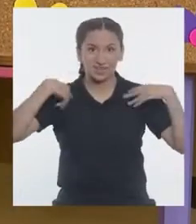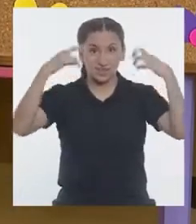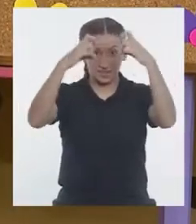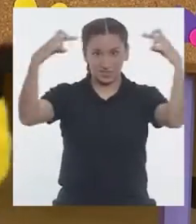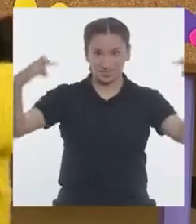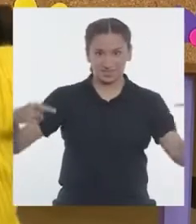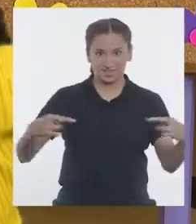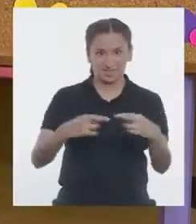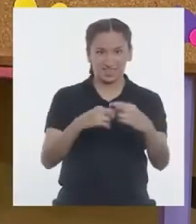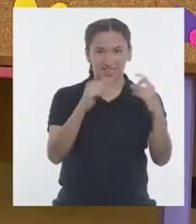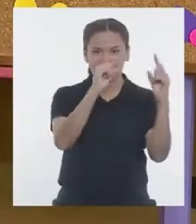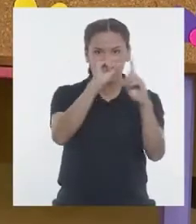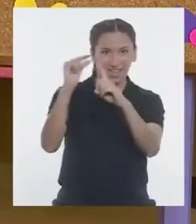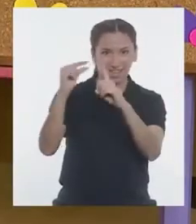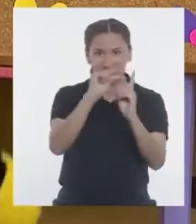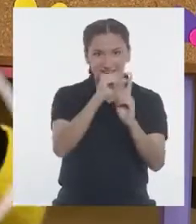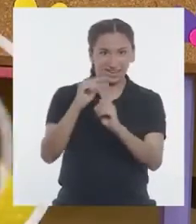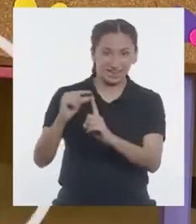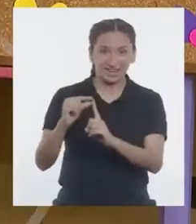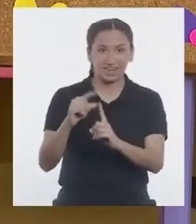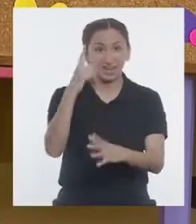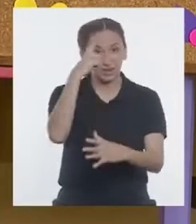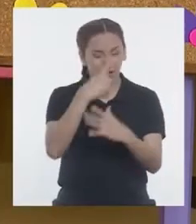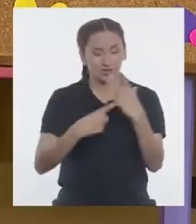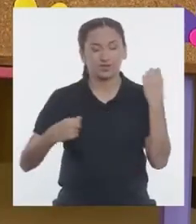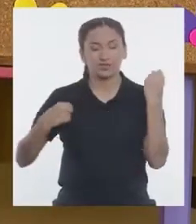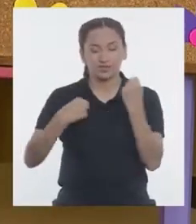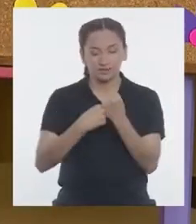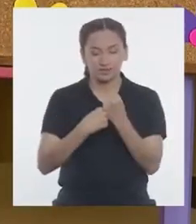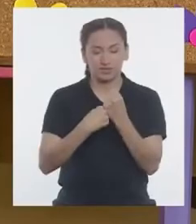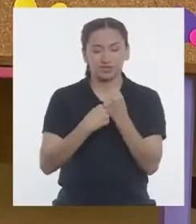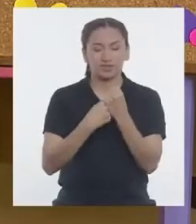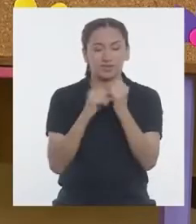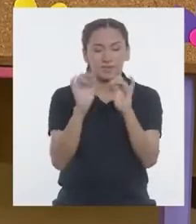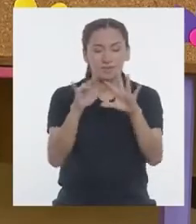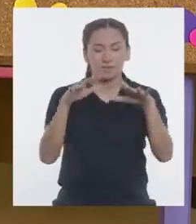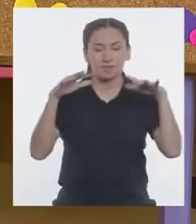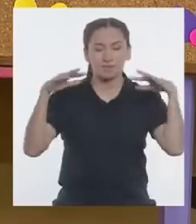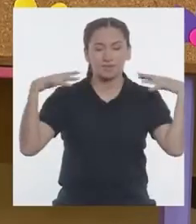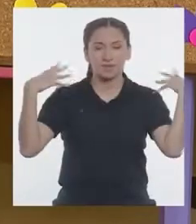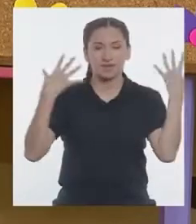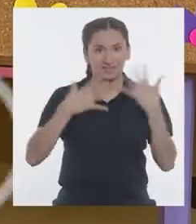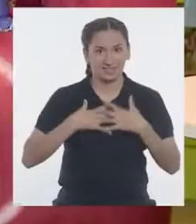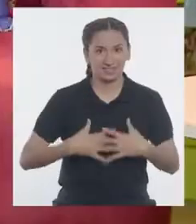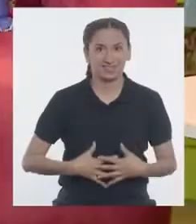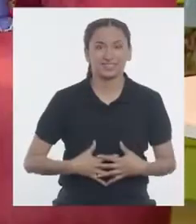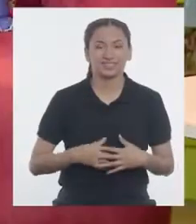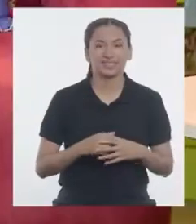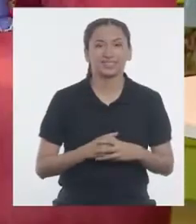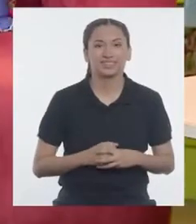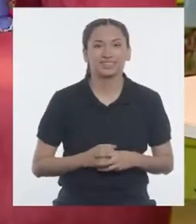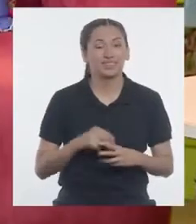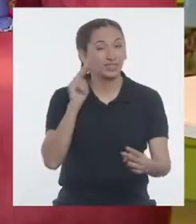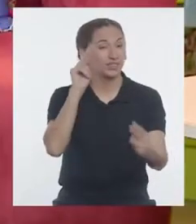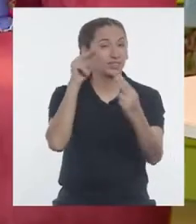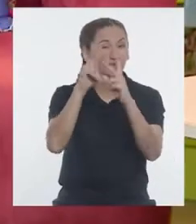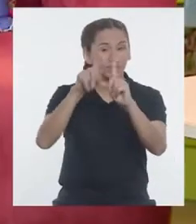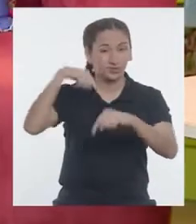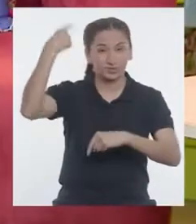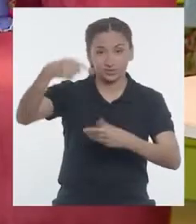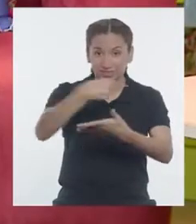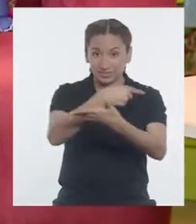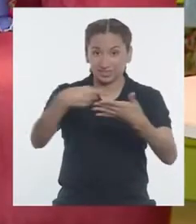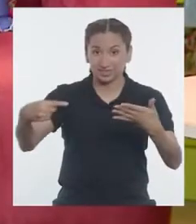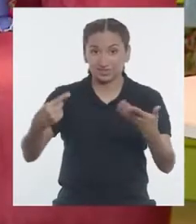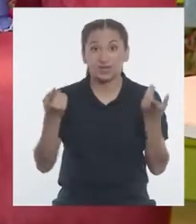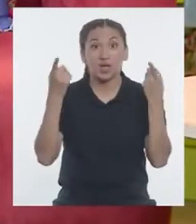mi pizarra palabrera. Confía en la magia de tu ser. ¡Nos vemos la